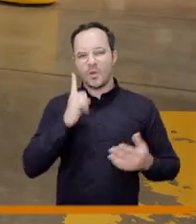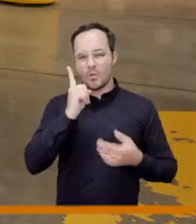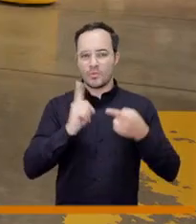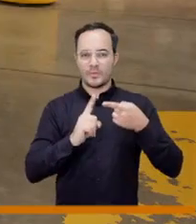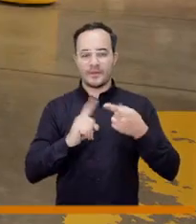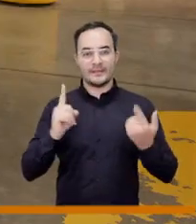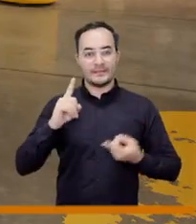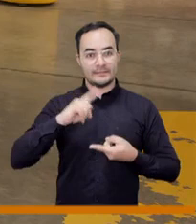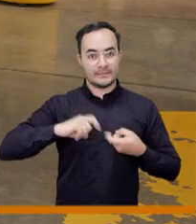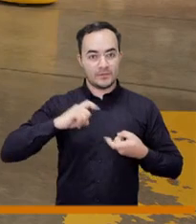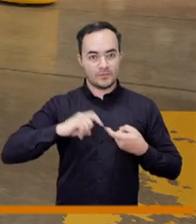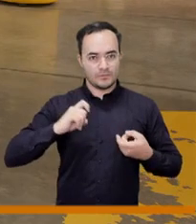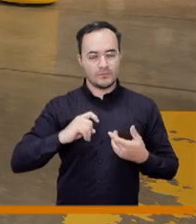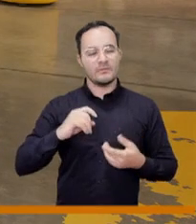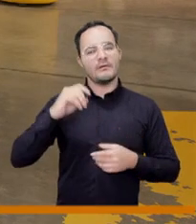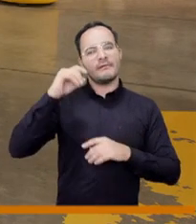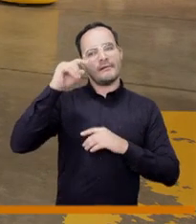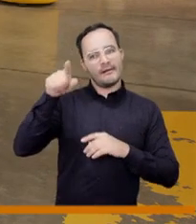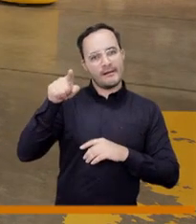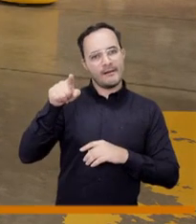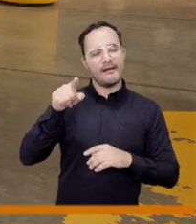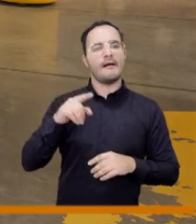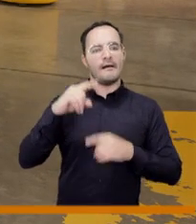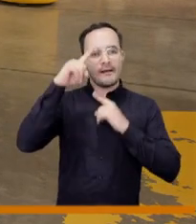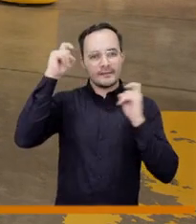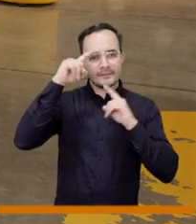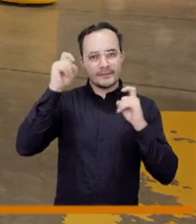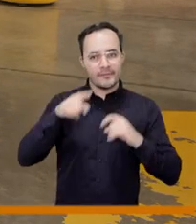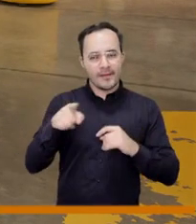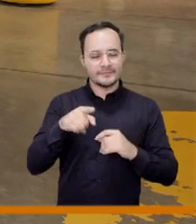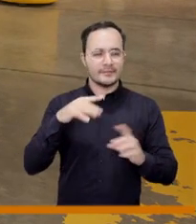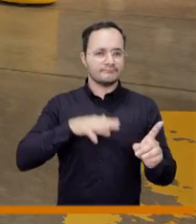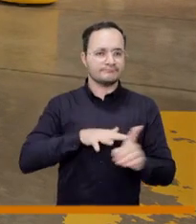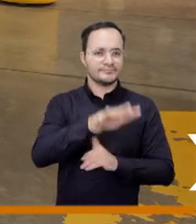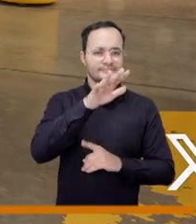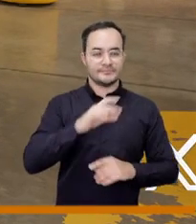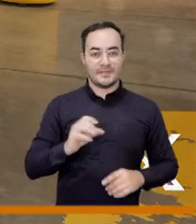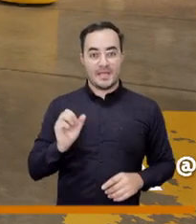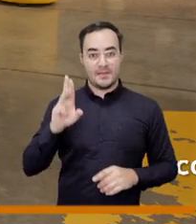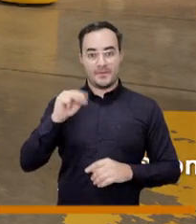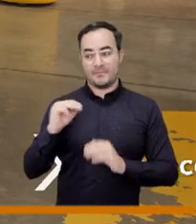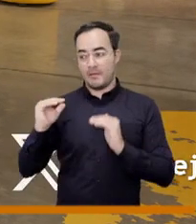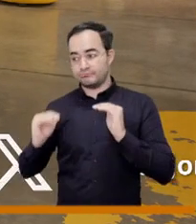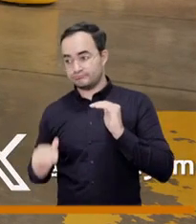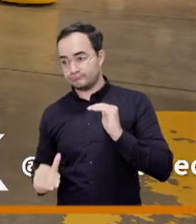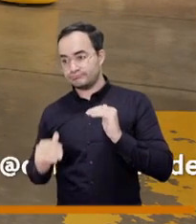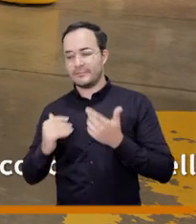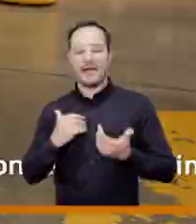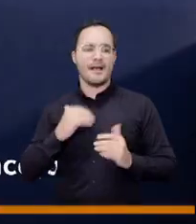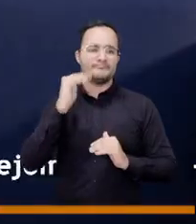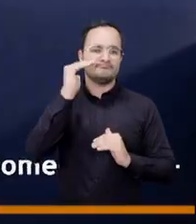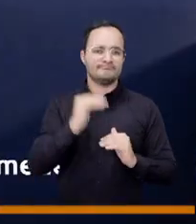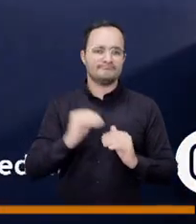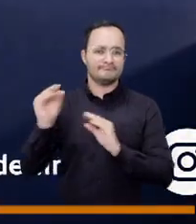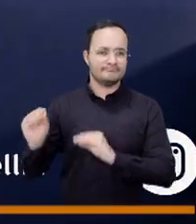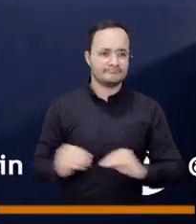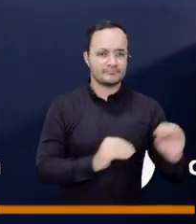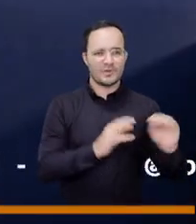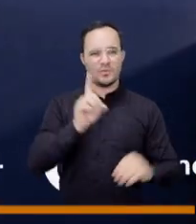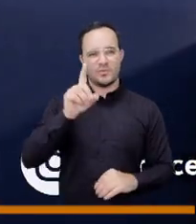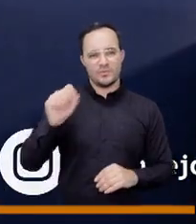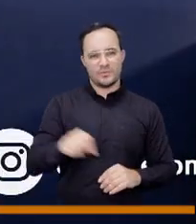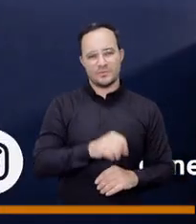tigo disminuyó el ejercicio contable y permitió sólo hay pm trasladar transferir en 1